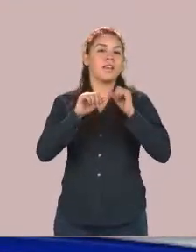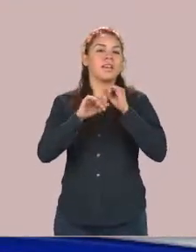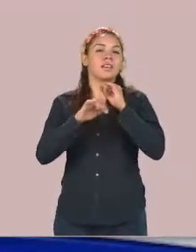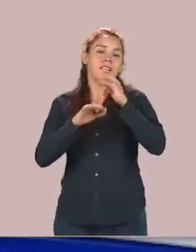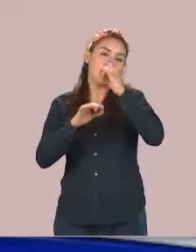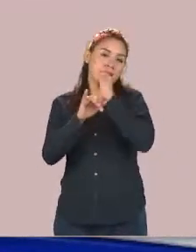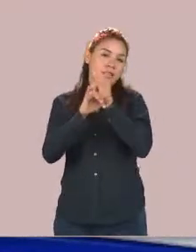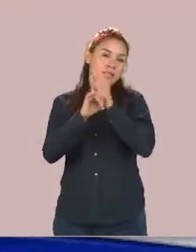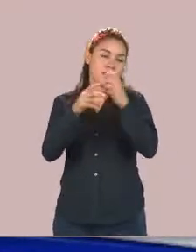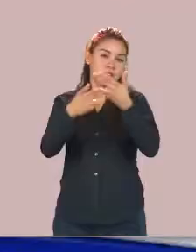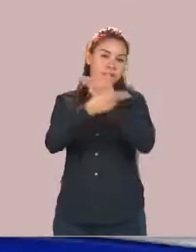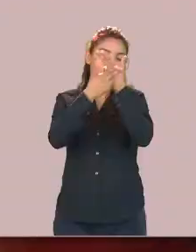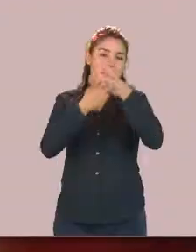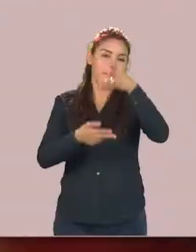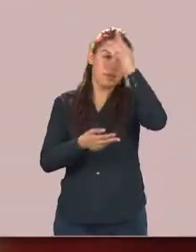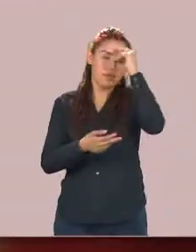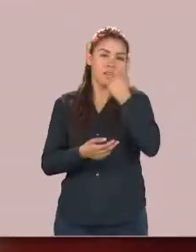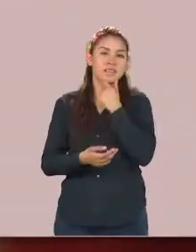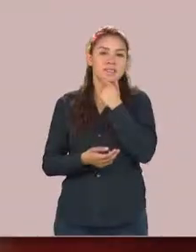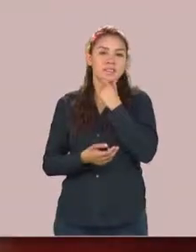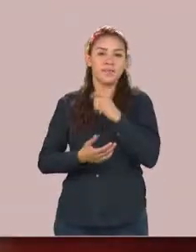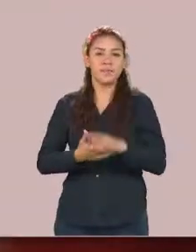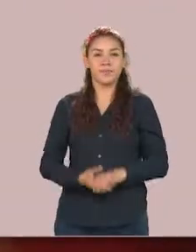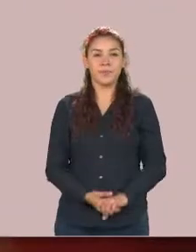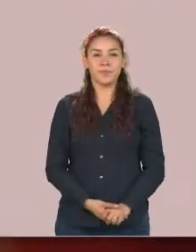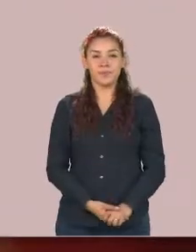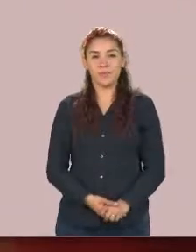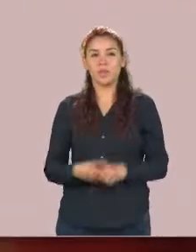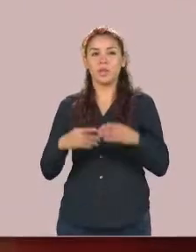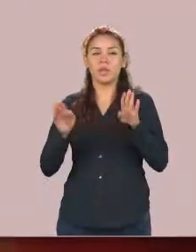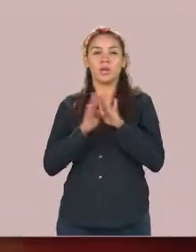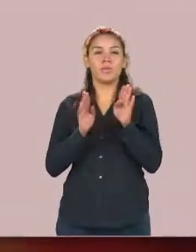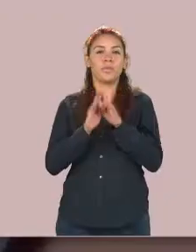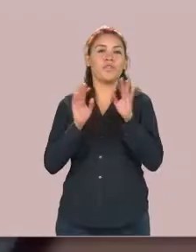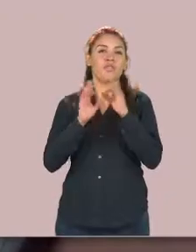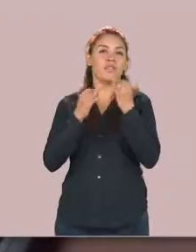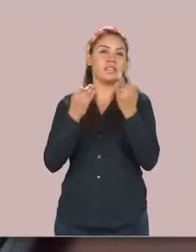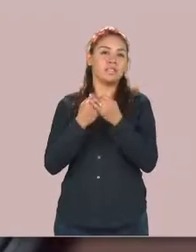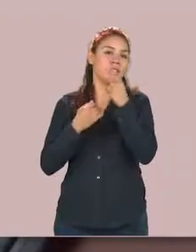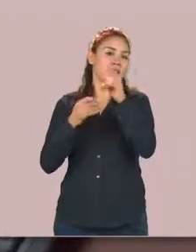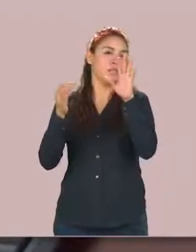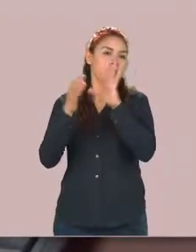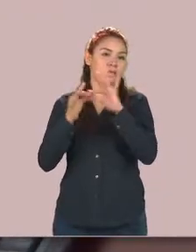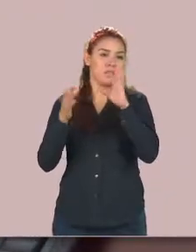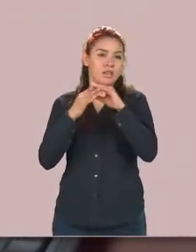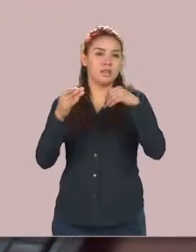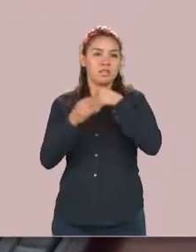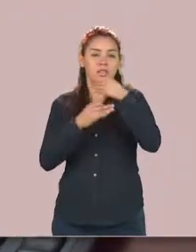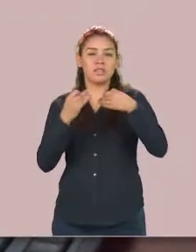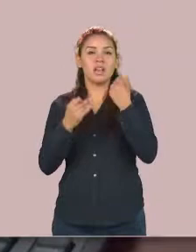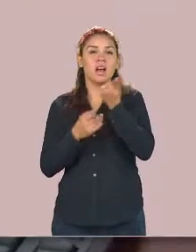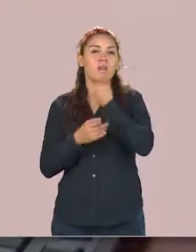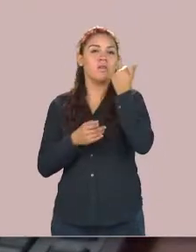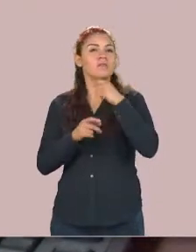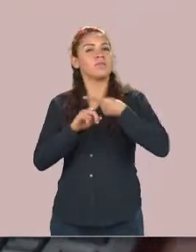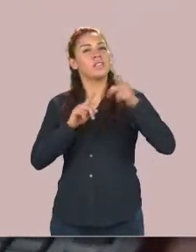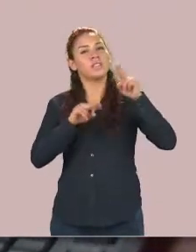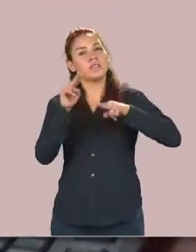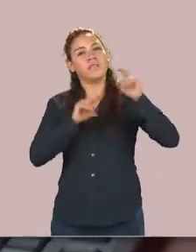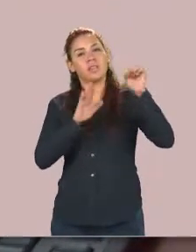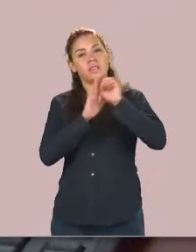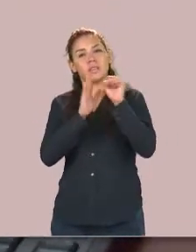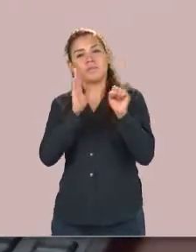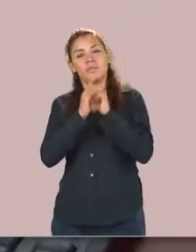del idioma inglés. Vamos a ver. Como parte de la formación integral de los estudiantes de los diferentes niveles y programas educativos de la